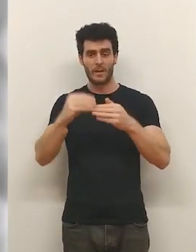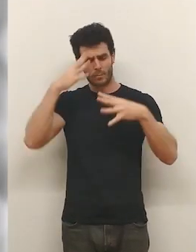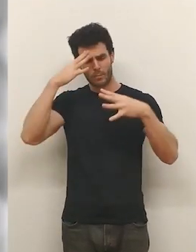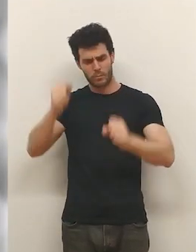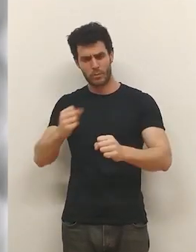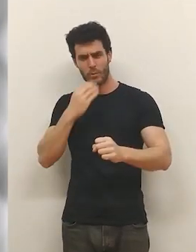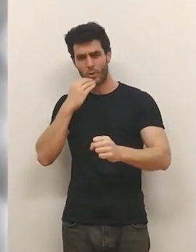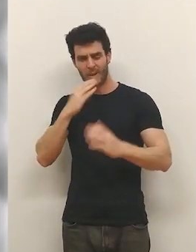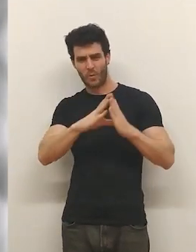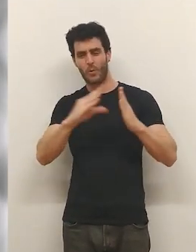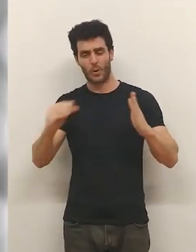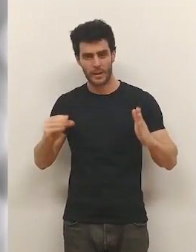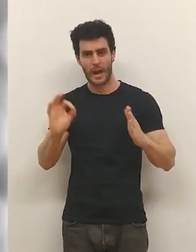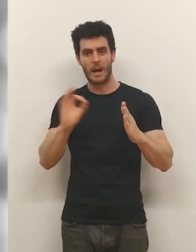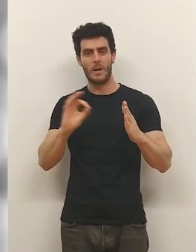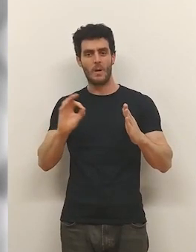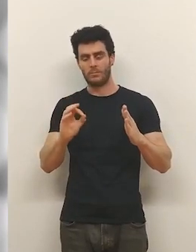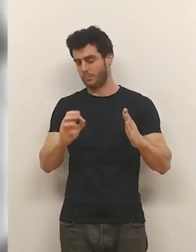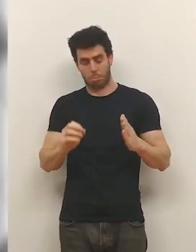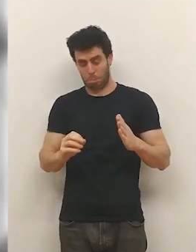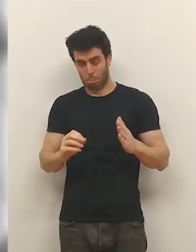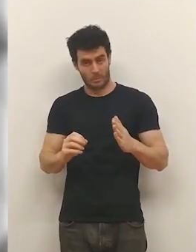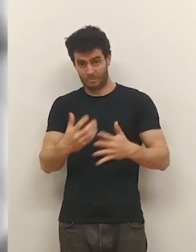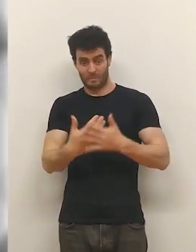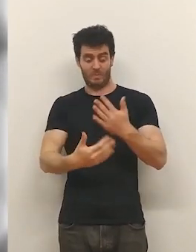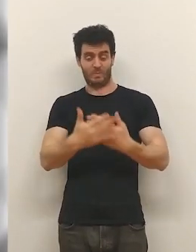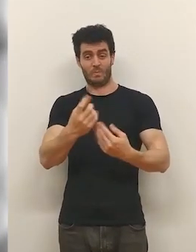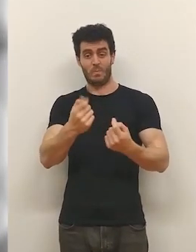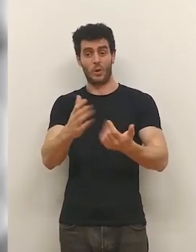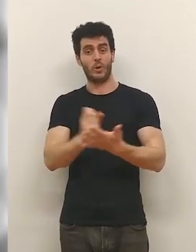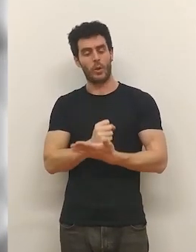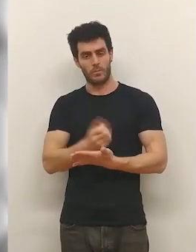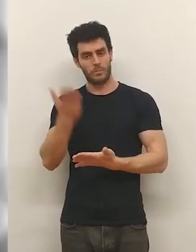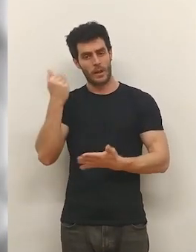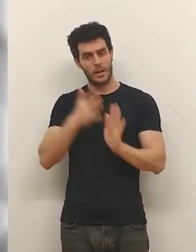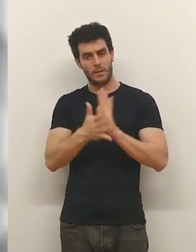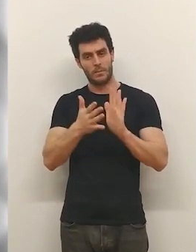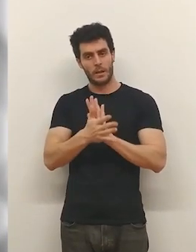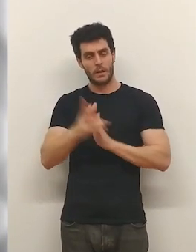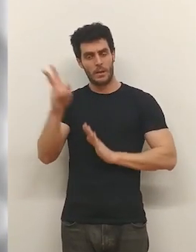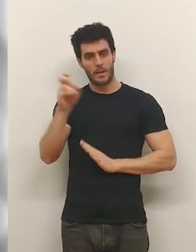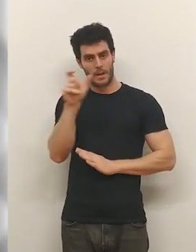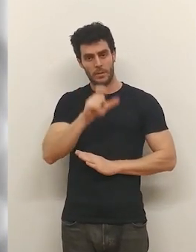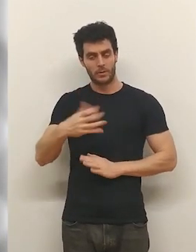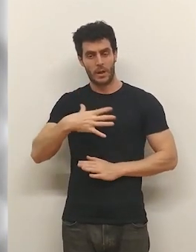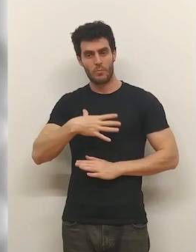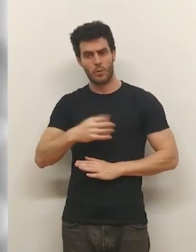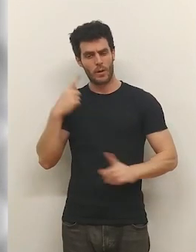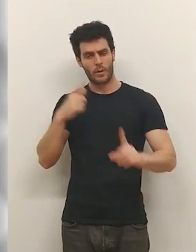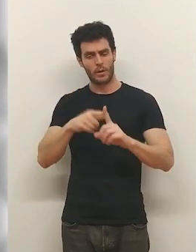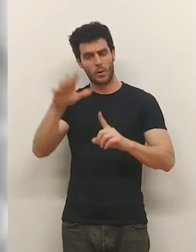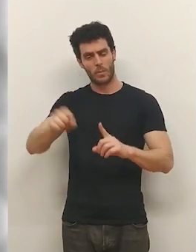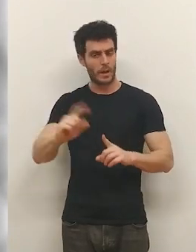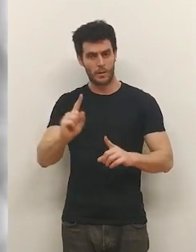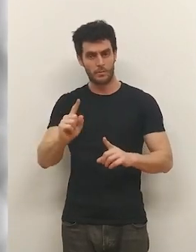especializado, por ejemplo, hacia furgonetas o hacia los SUV. Está habiendo un mix un poco de todo. Ya lo que comentábamos ayer, ha venido gente que igual no tenía tanta